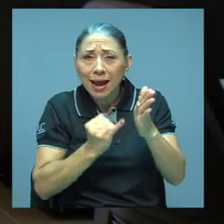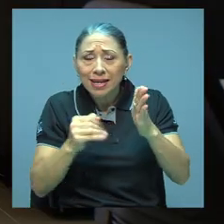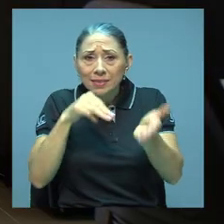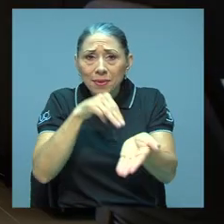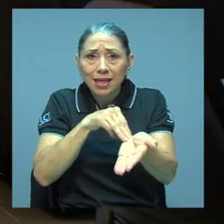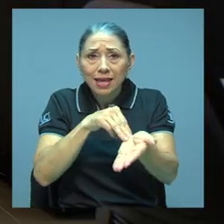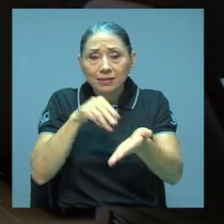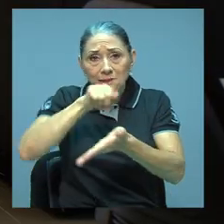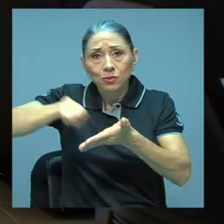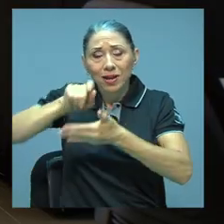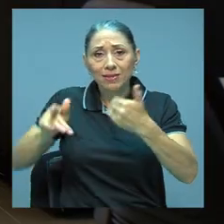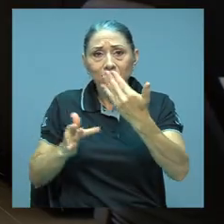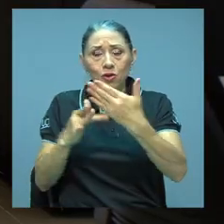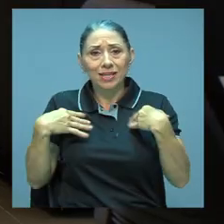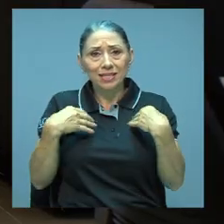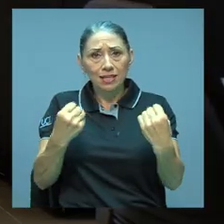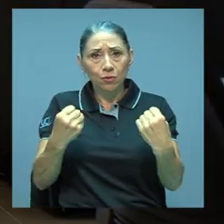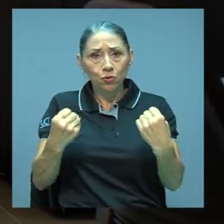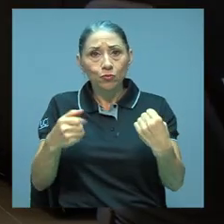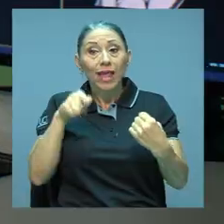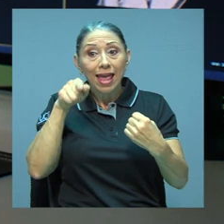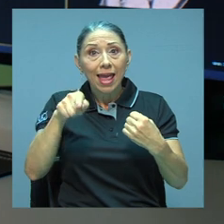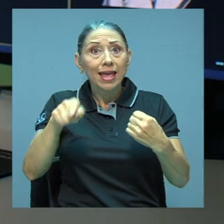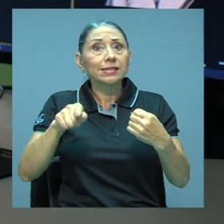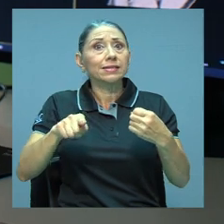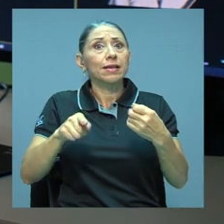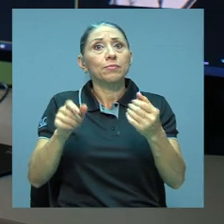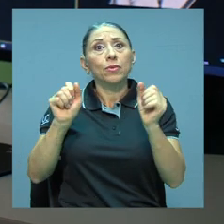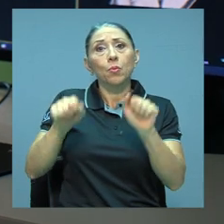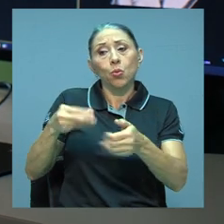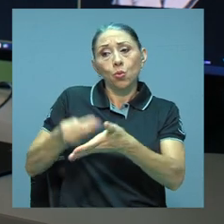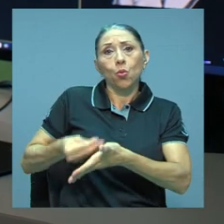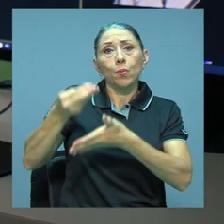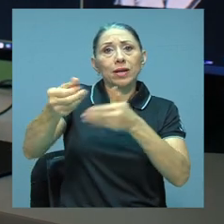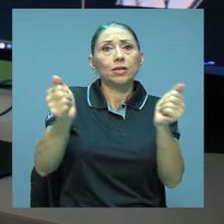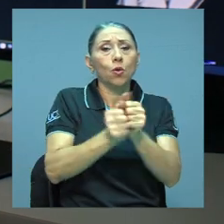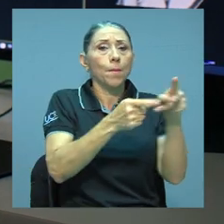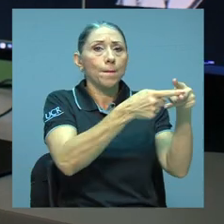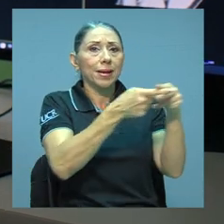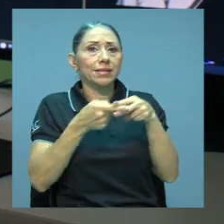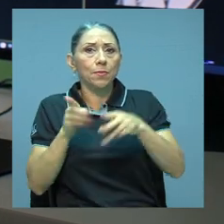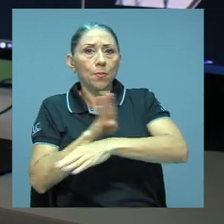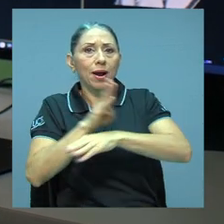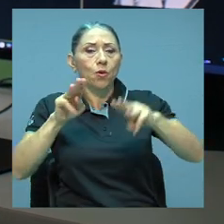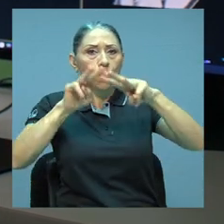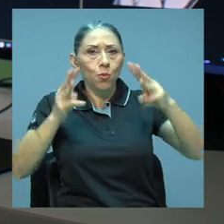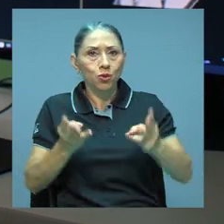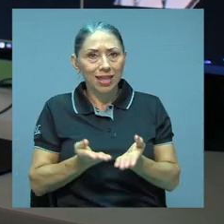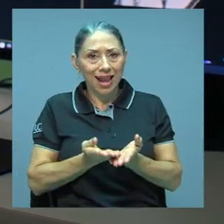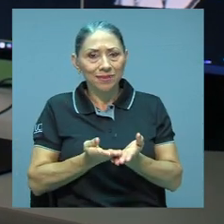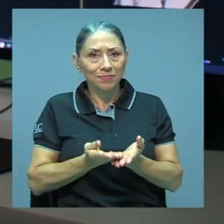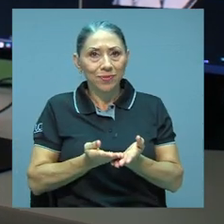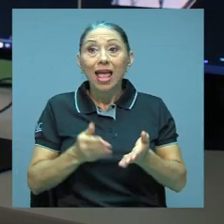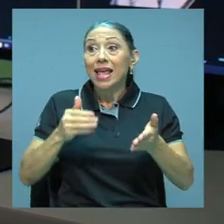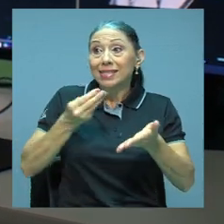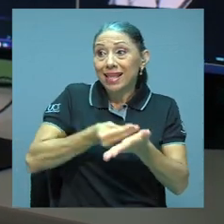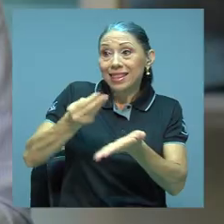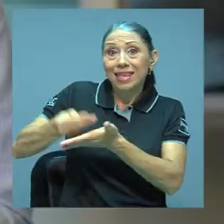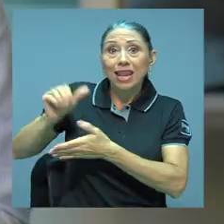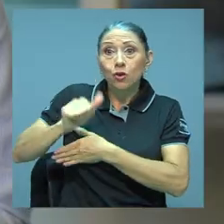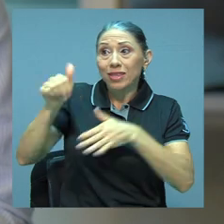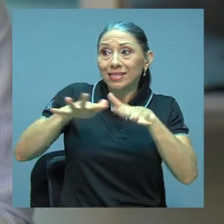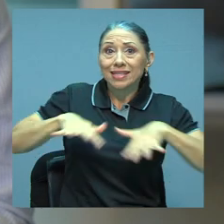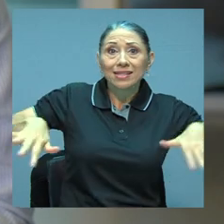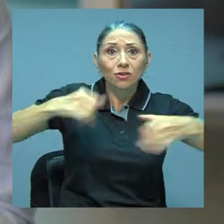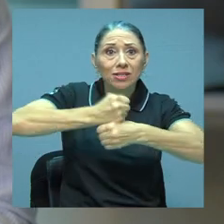Escuela de Tecnologías en Salud, el cual fue habilitado por medio de un préstamo del Banco Mundial. Con eso se adquirieron 10 estaciones de trabajo